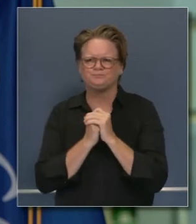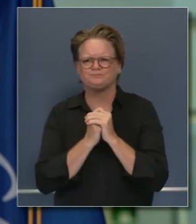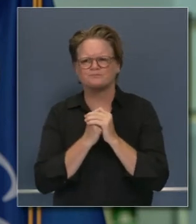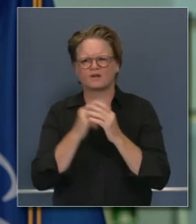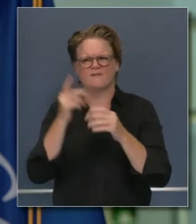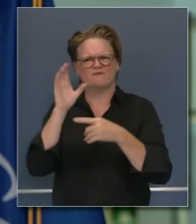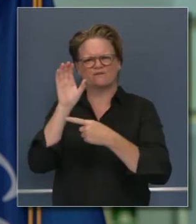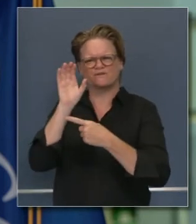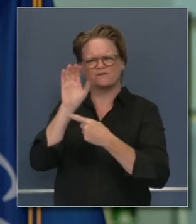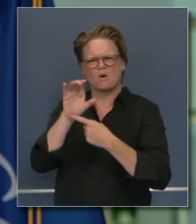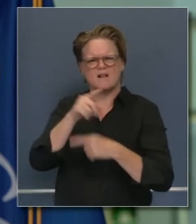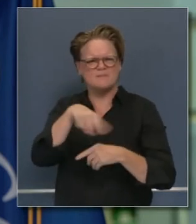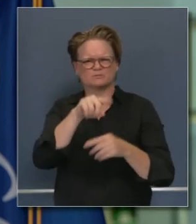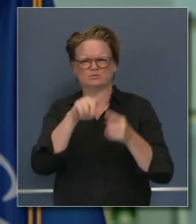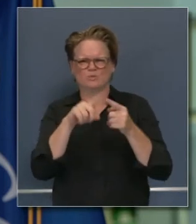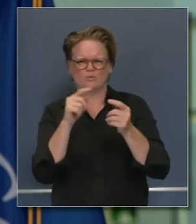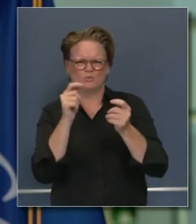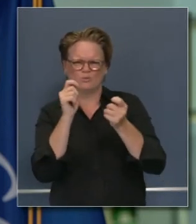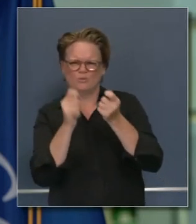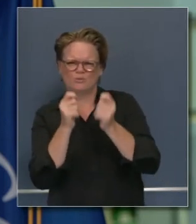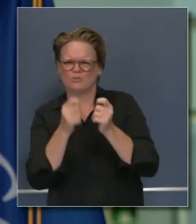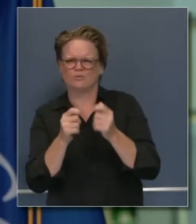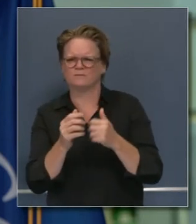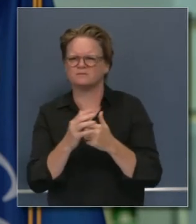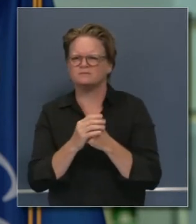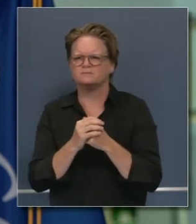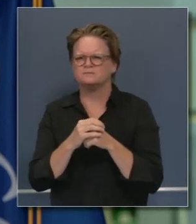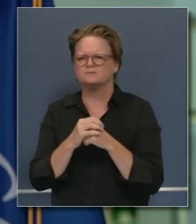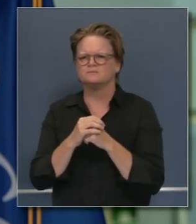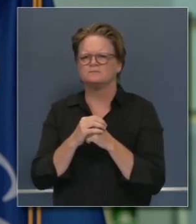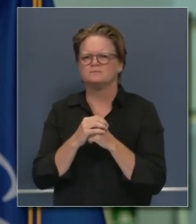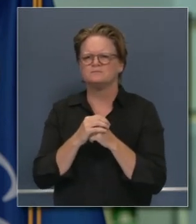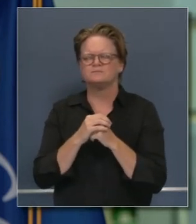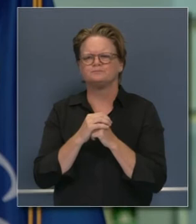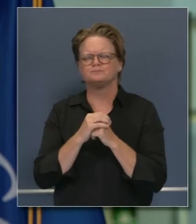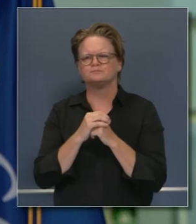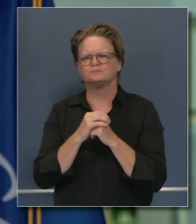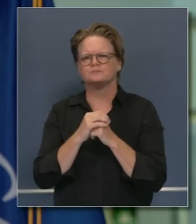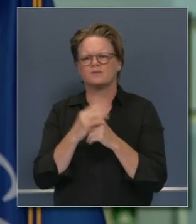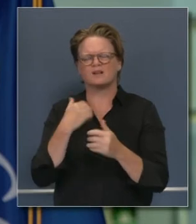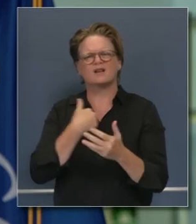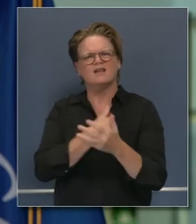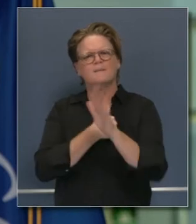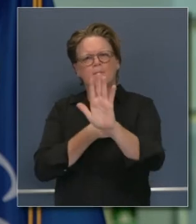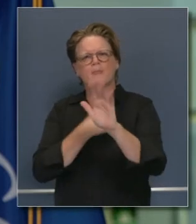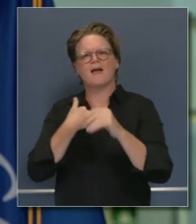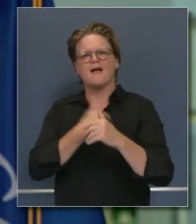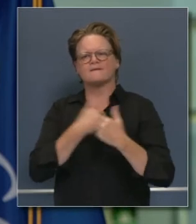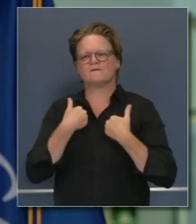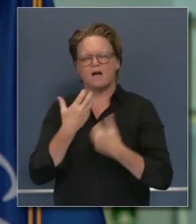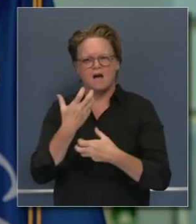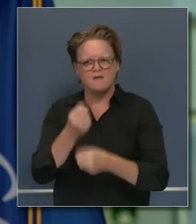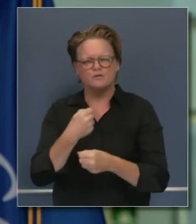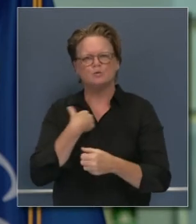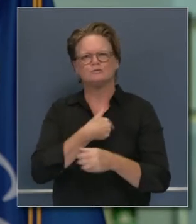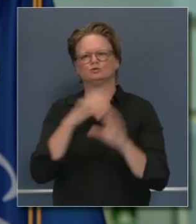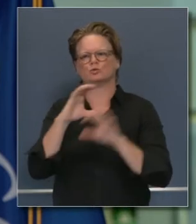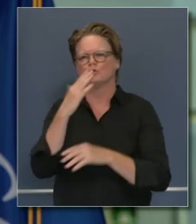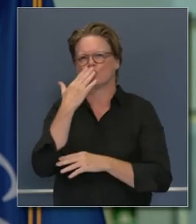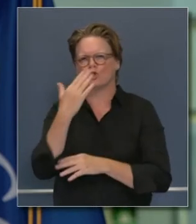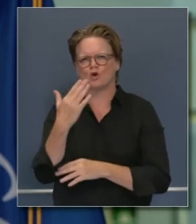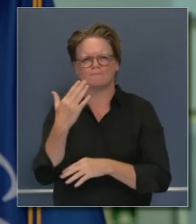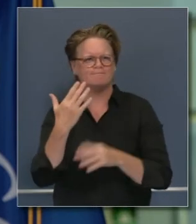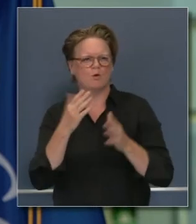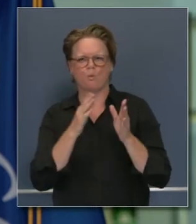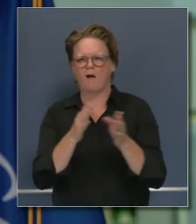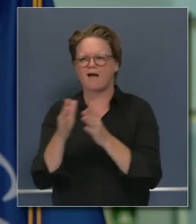ajustamos nuestra forma de hacer los cálculos pero nuestro método actual nos sentimos muy confiados